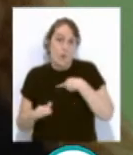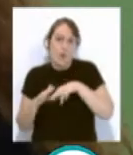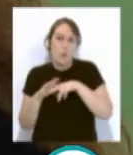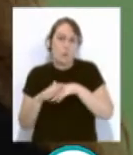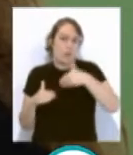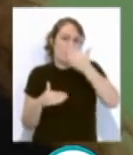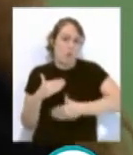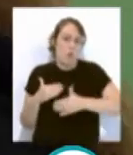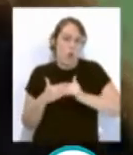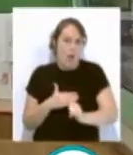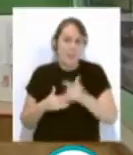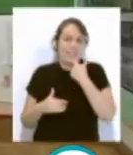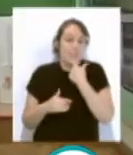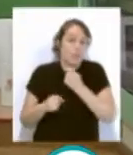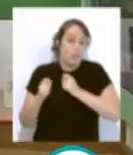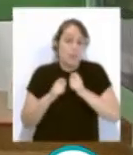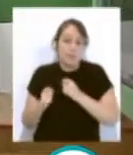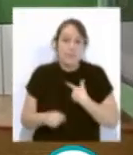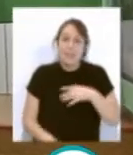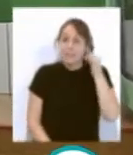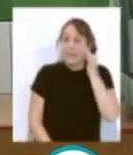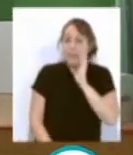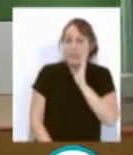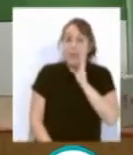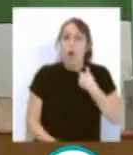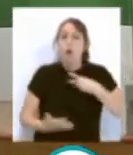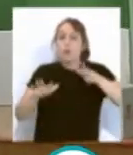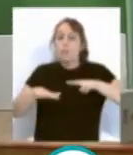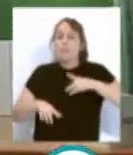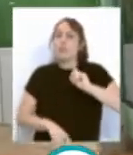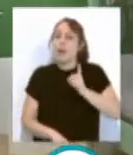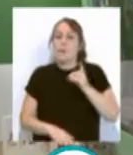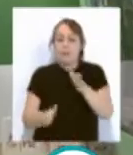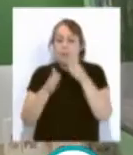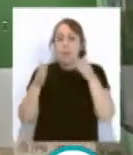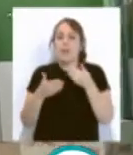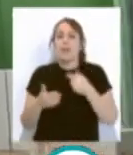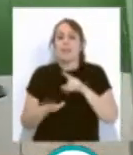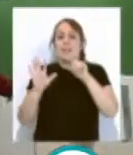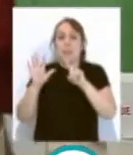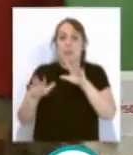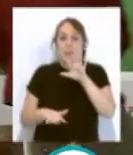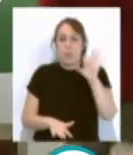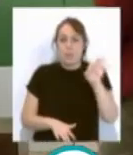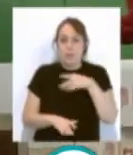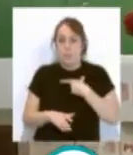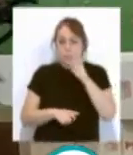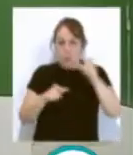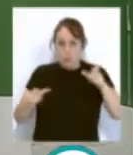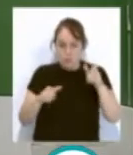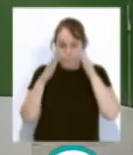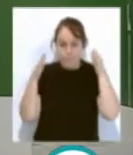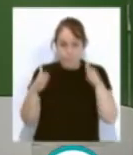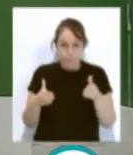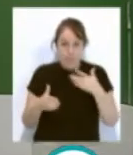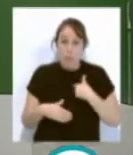sostenido en rueda de prensa. Según Maese, en ocho meses solo se han atendido a 650 personas y critica que